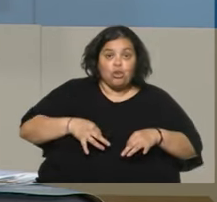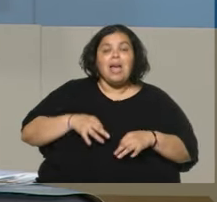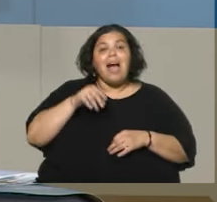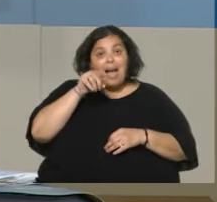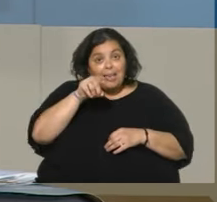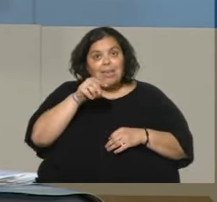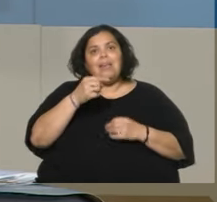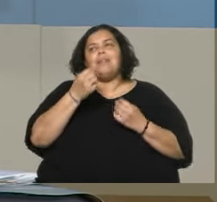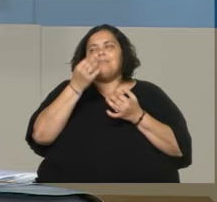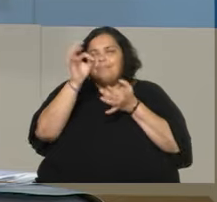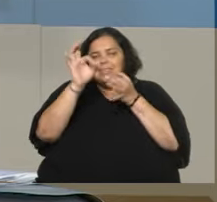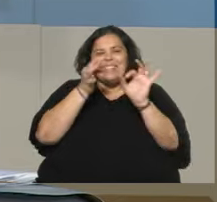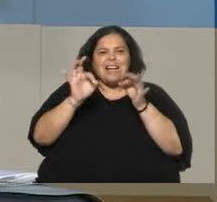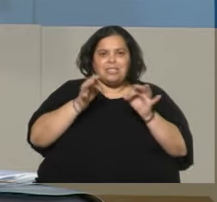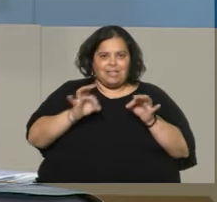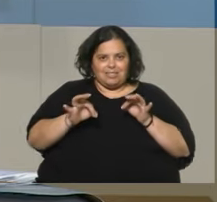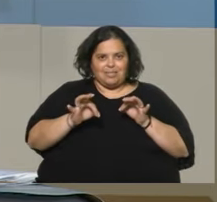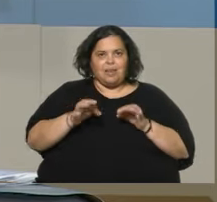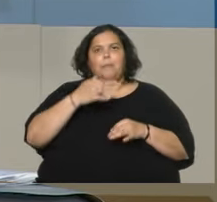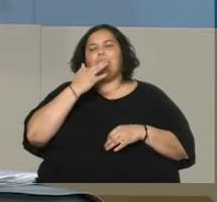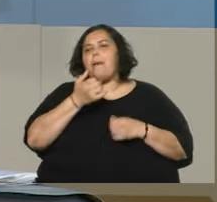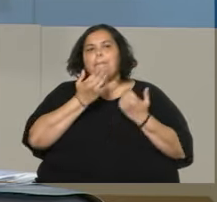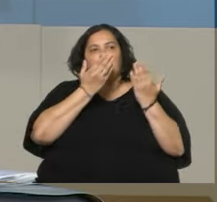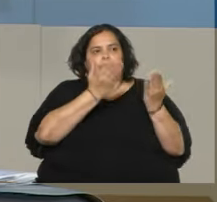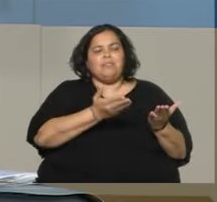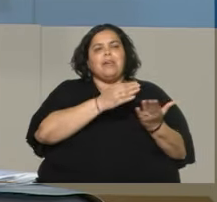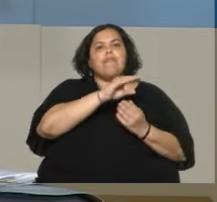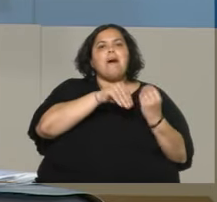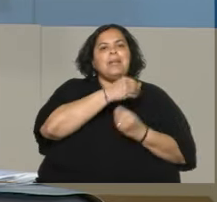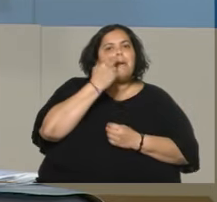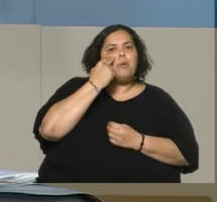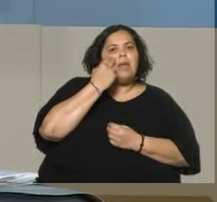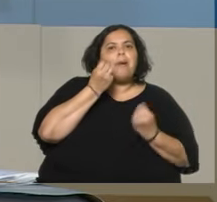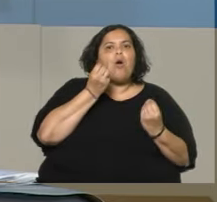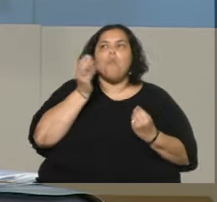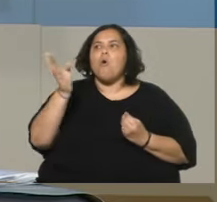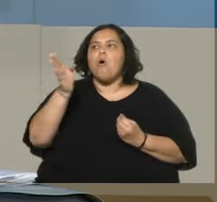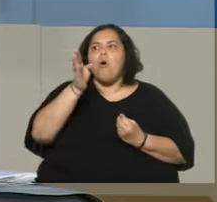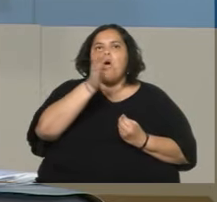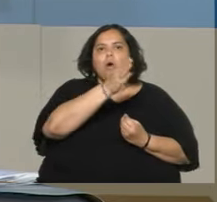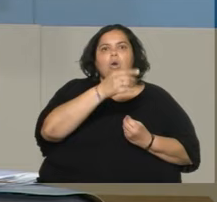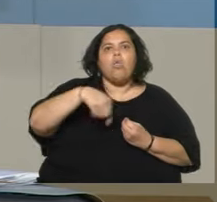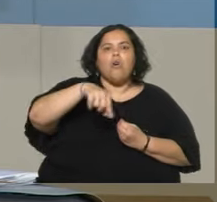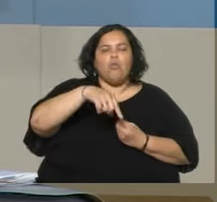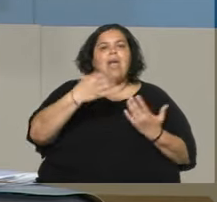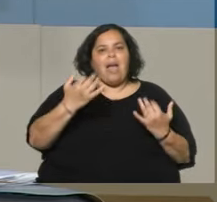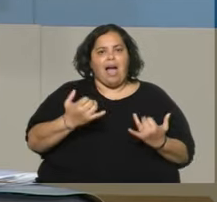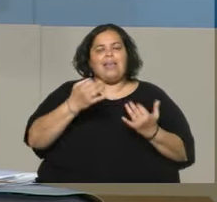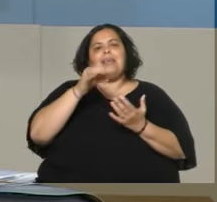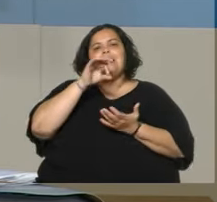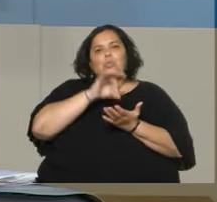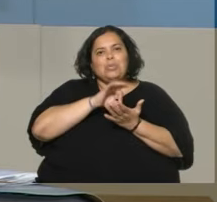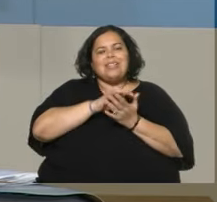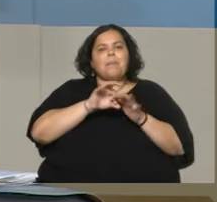puntuales. Esa ventanilla, cuando una familia tiene un problema, ¿cómo lo ordenaría con un sistema de información que permita ver